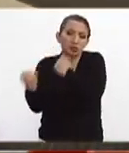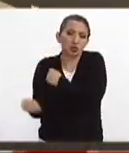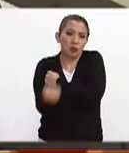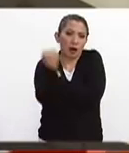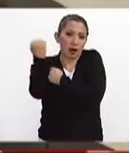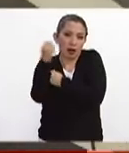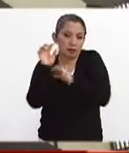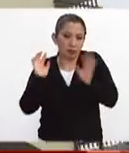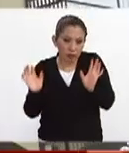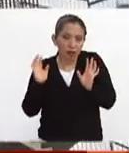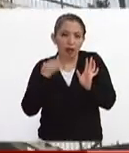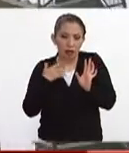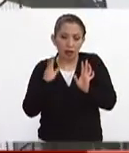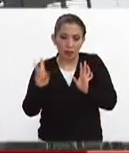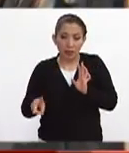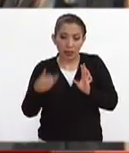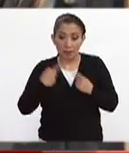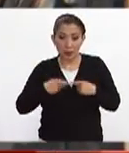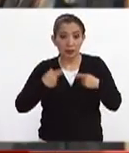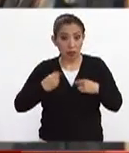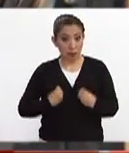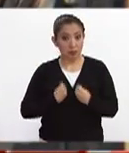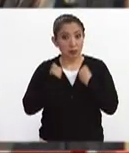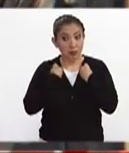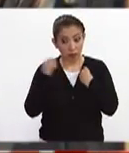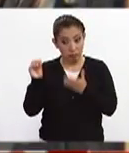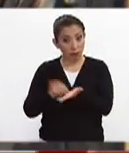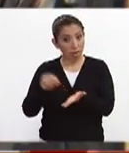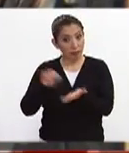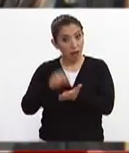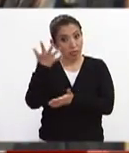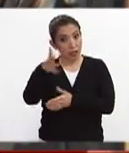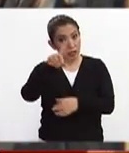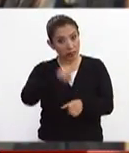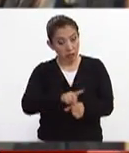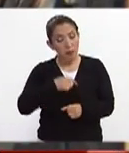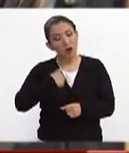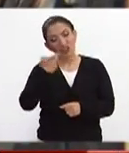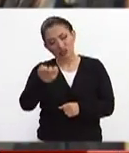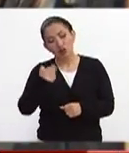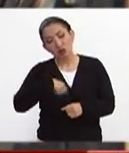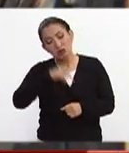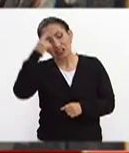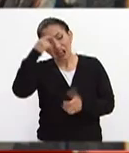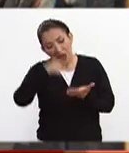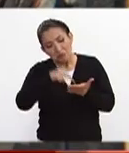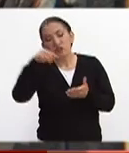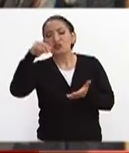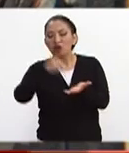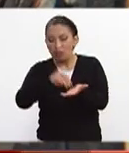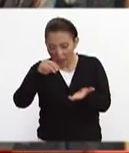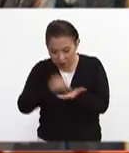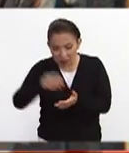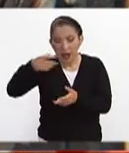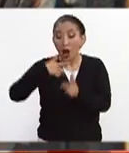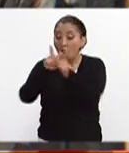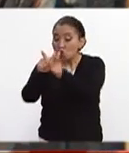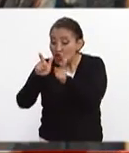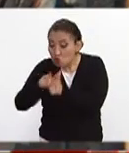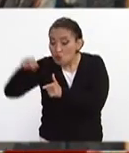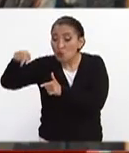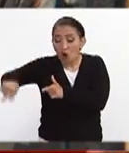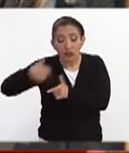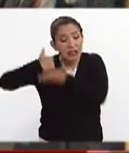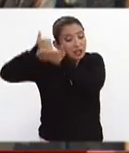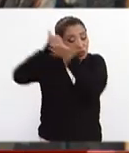¿verdad? Y hay muchos casos de sobrevivencia extrema. Puede habernos todavía, por eso nosotros abogamos, para que todavía los grupos que están